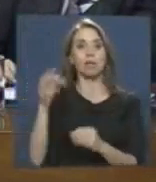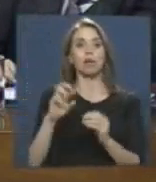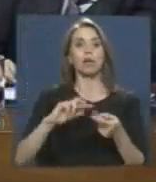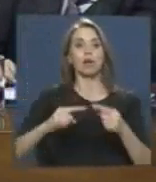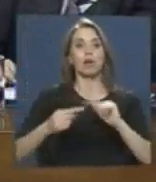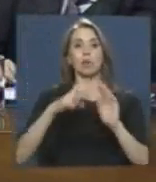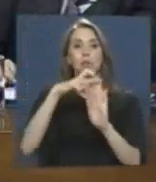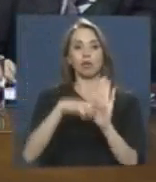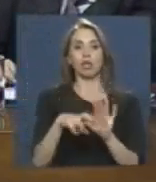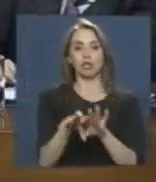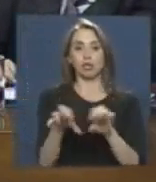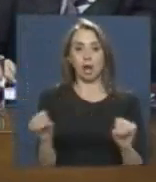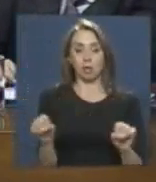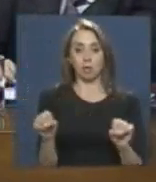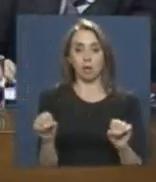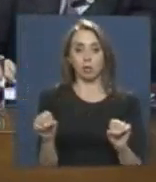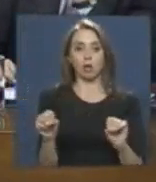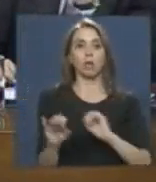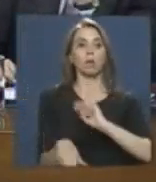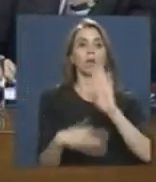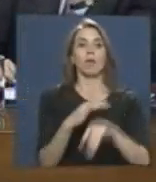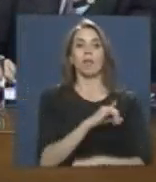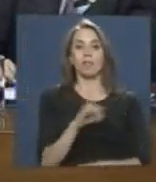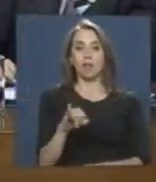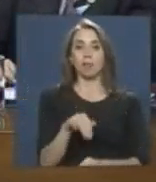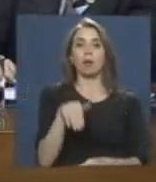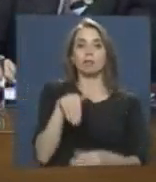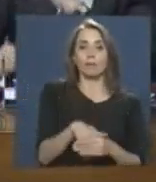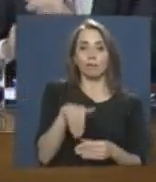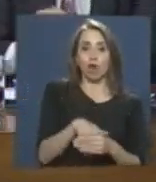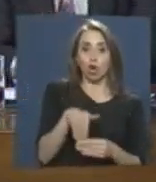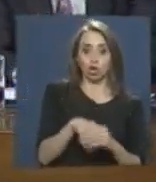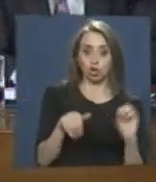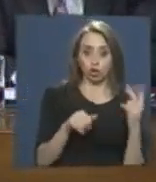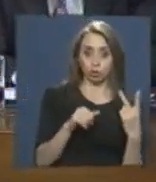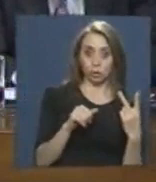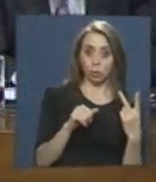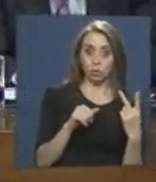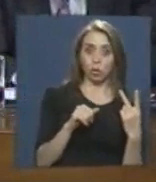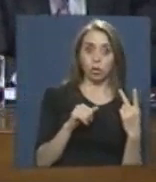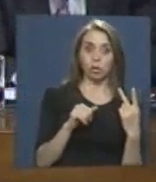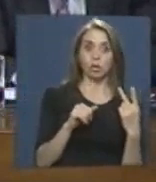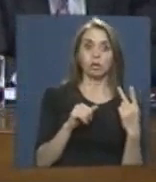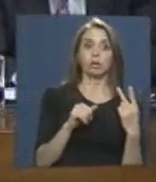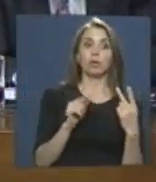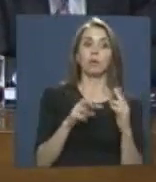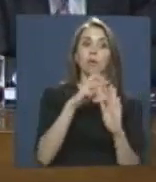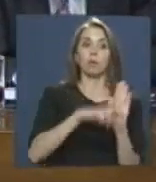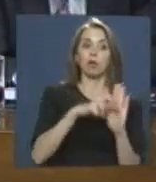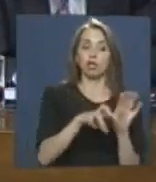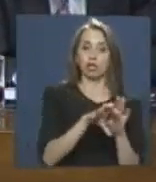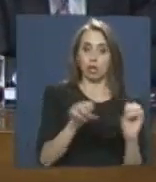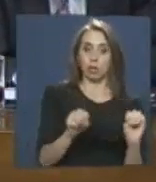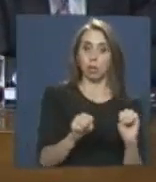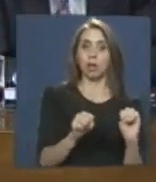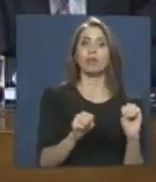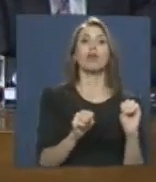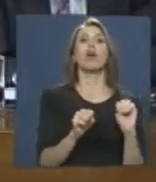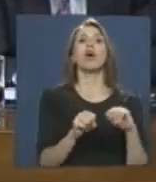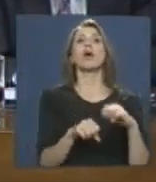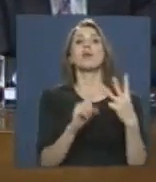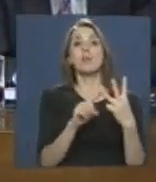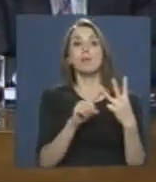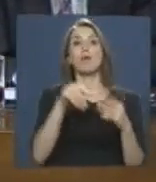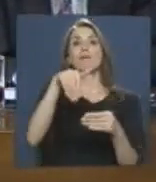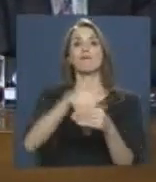Muy Posteriormente vienen las votaciones respectivas de estos proyectos de resolución y también se